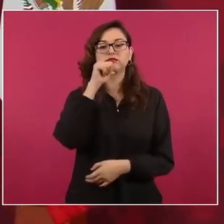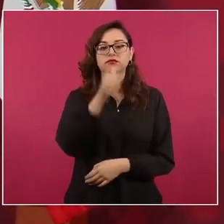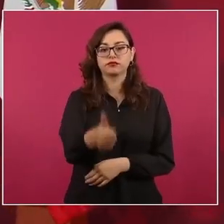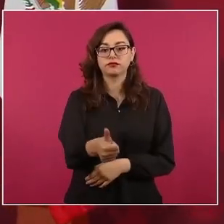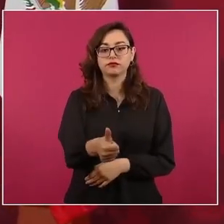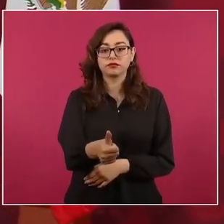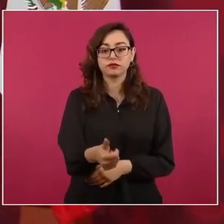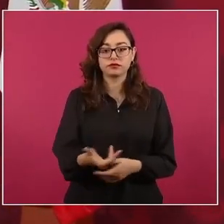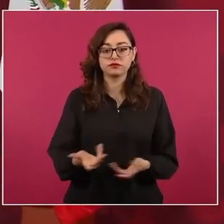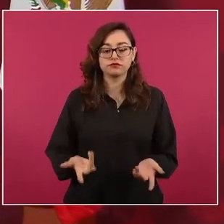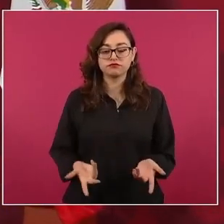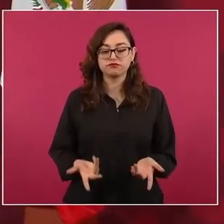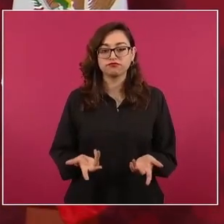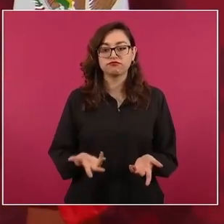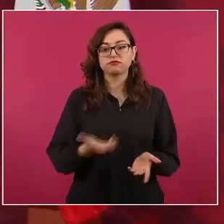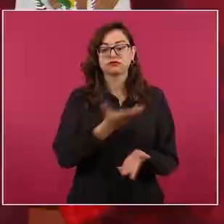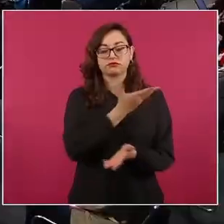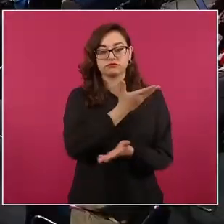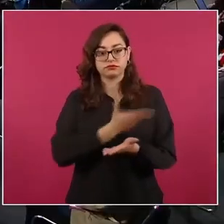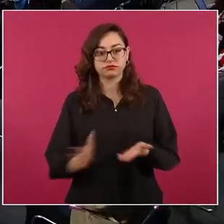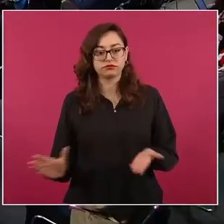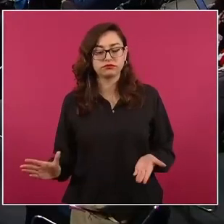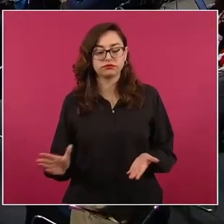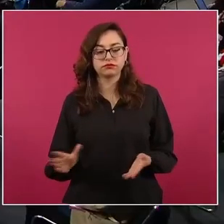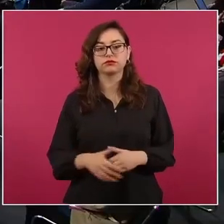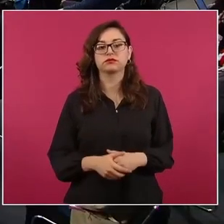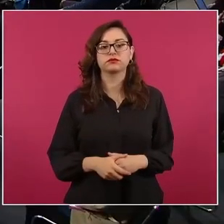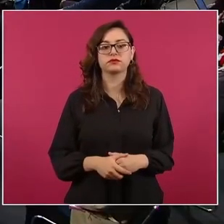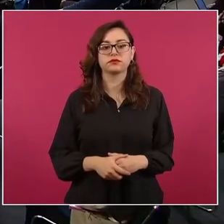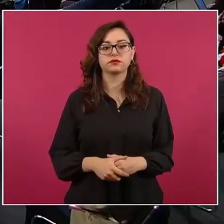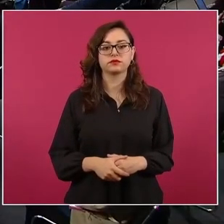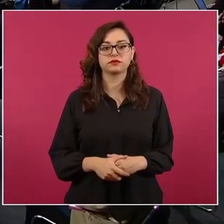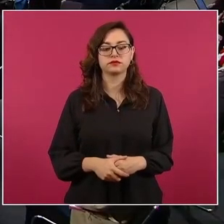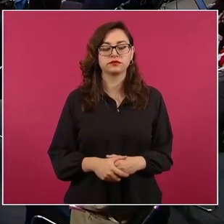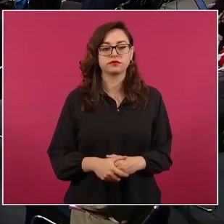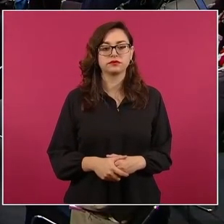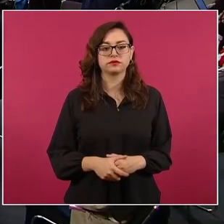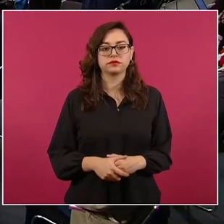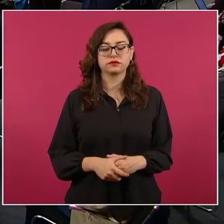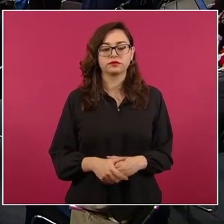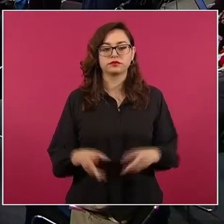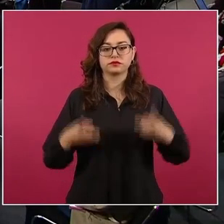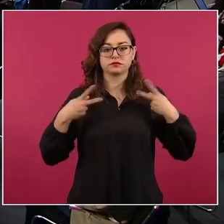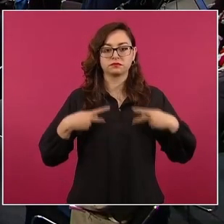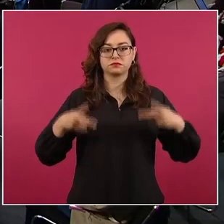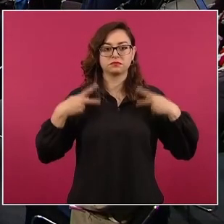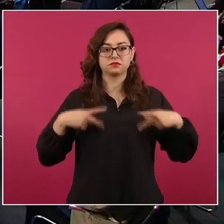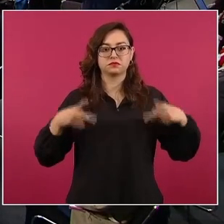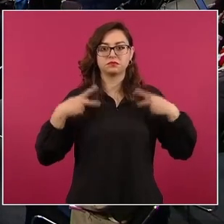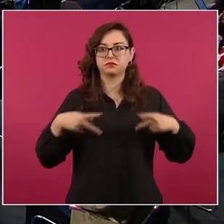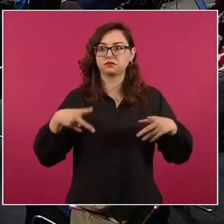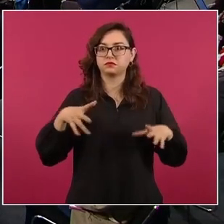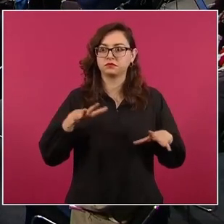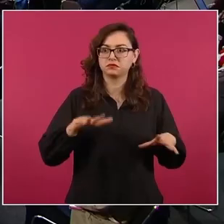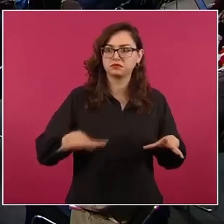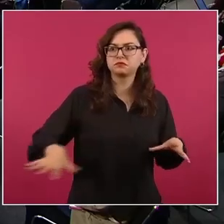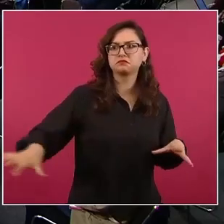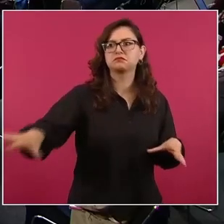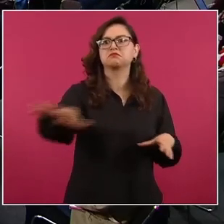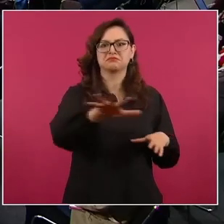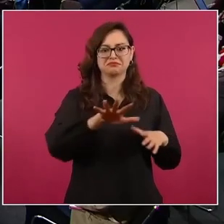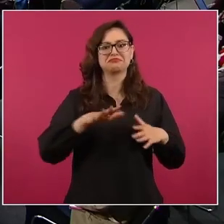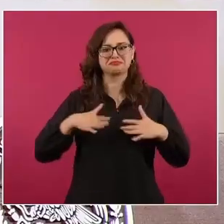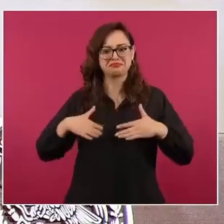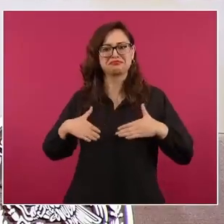Además, la gente así lo percibe.